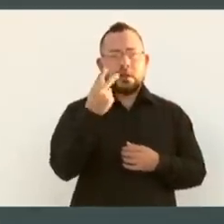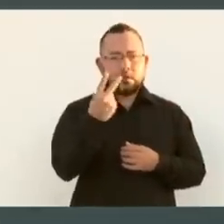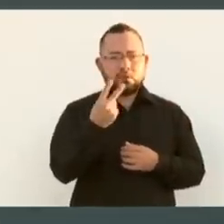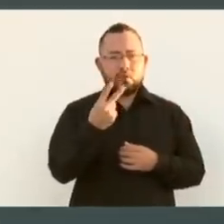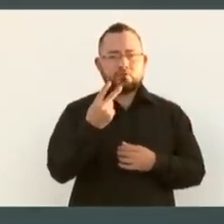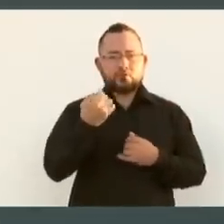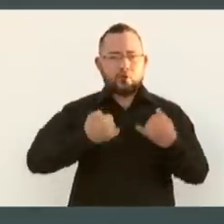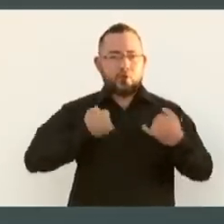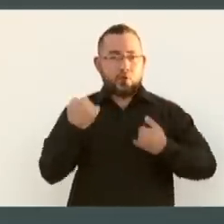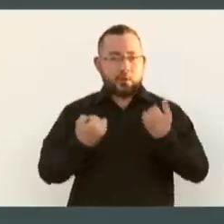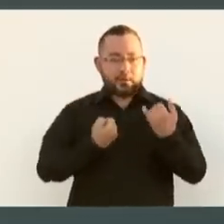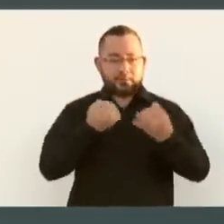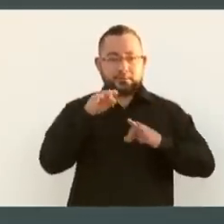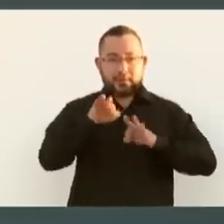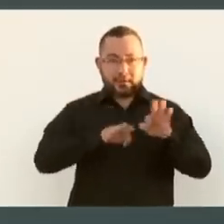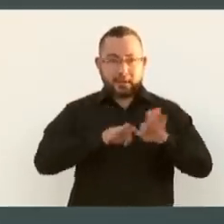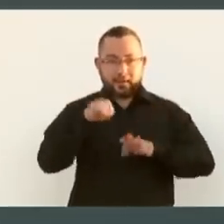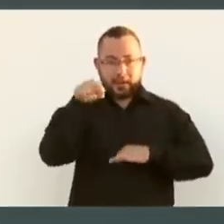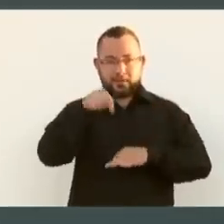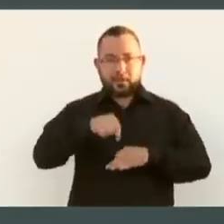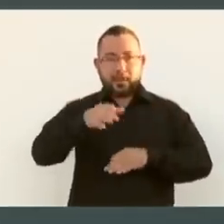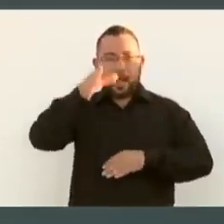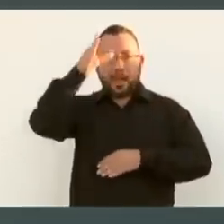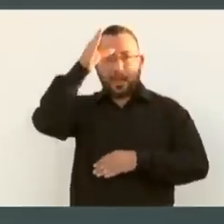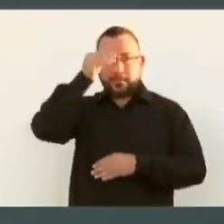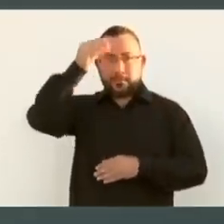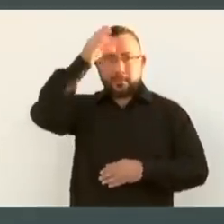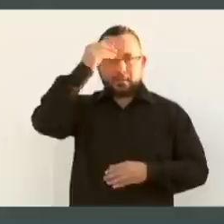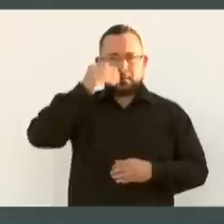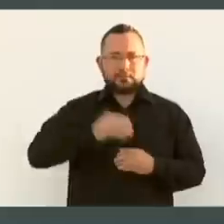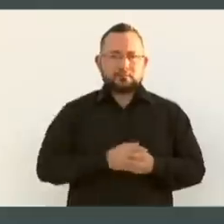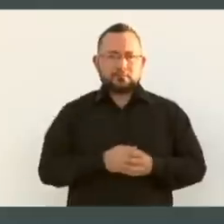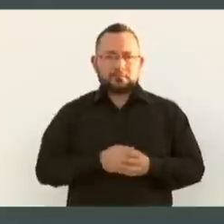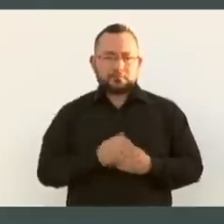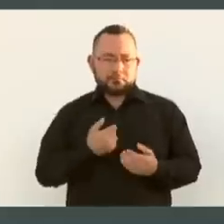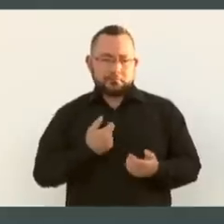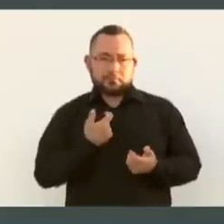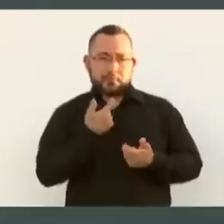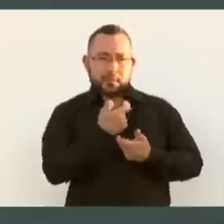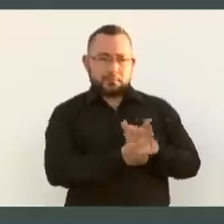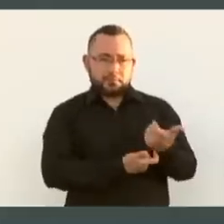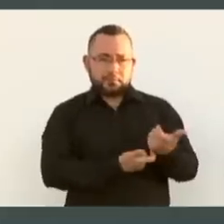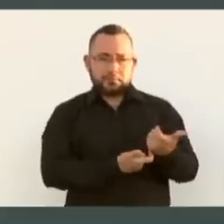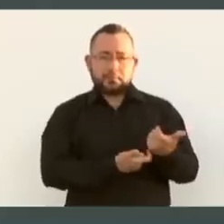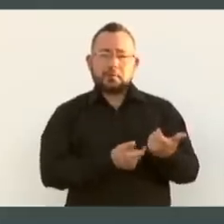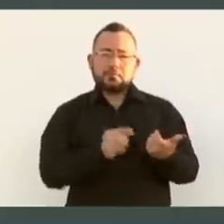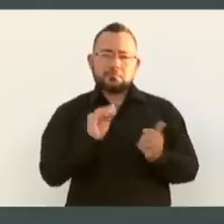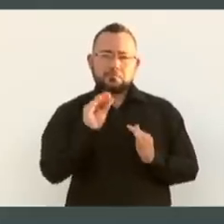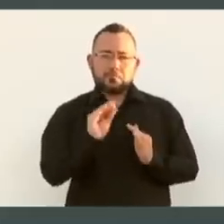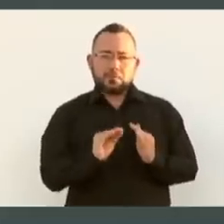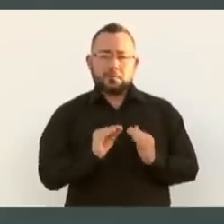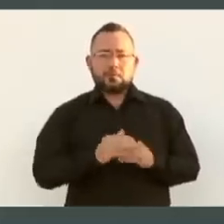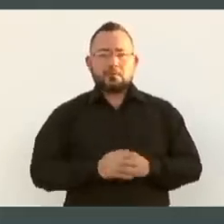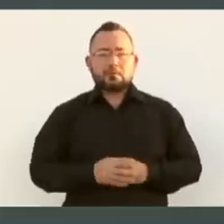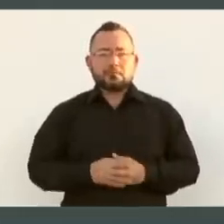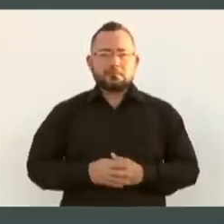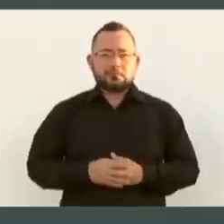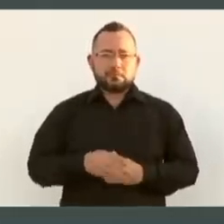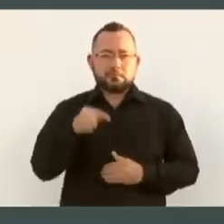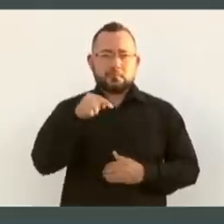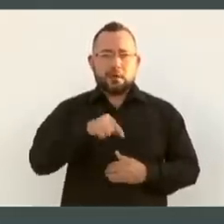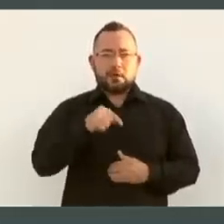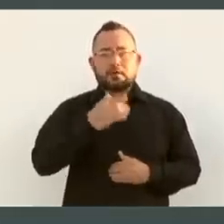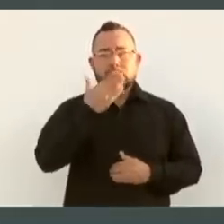como aprendices y reciben un salario mínimo. Aquí en